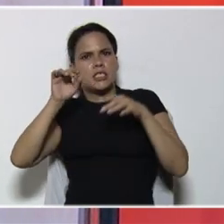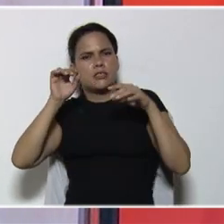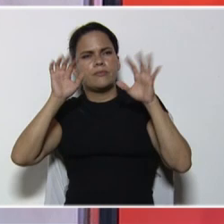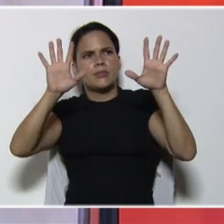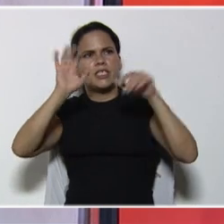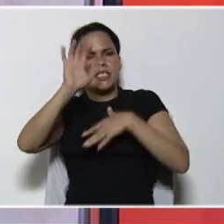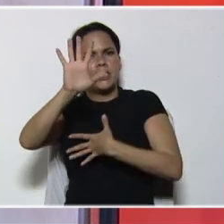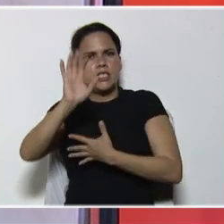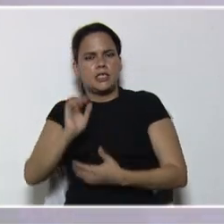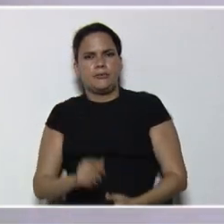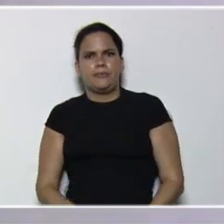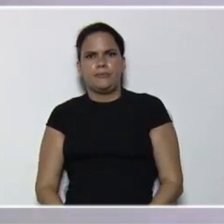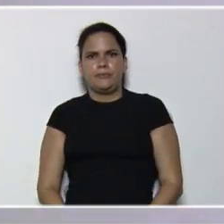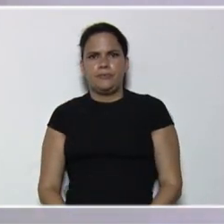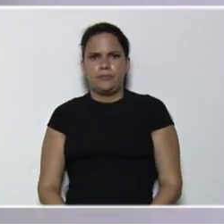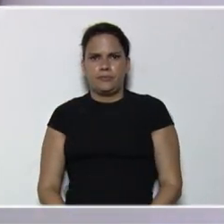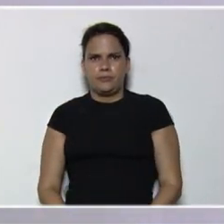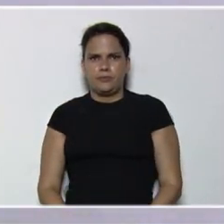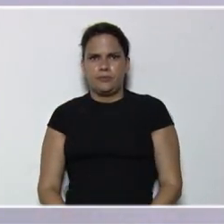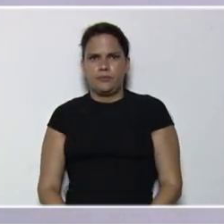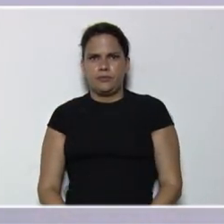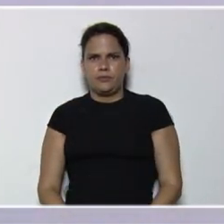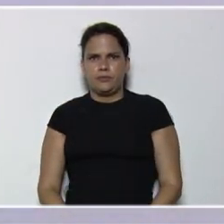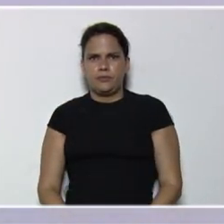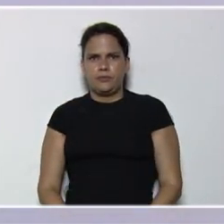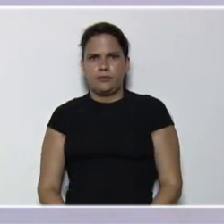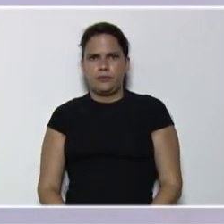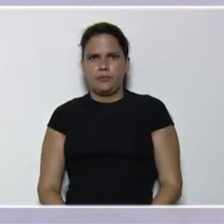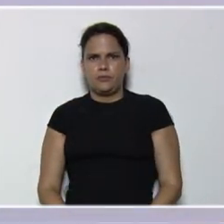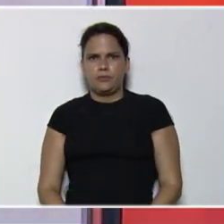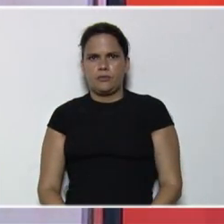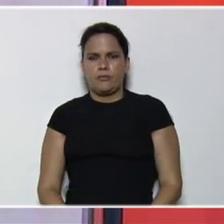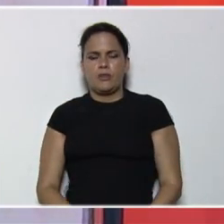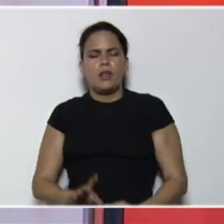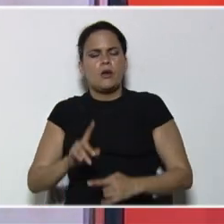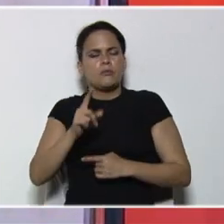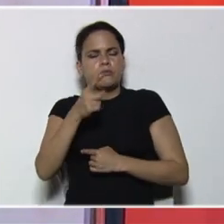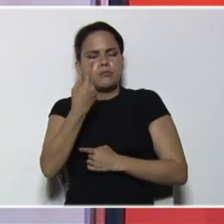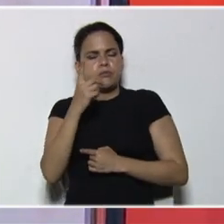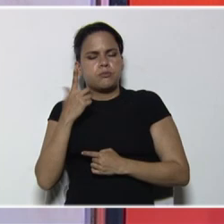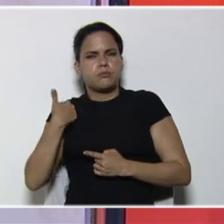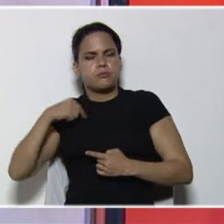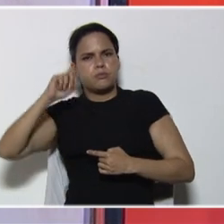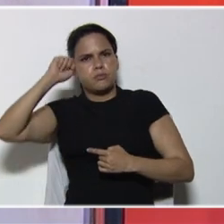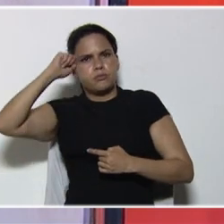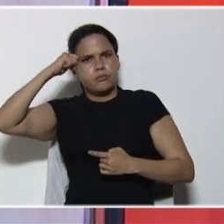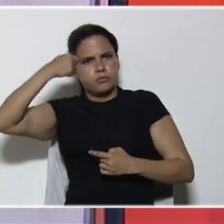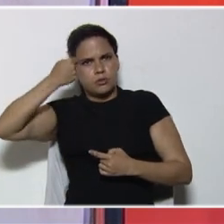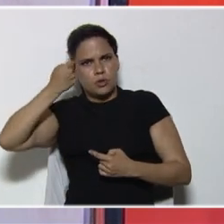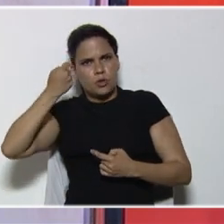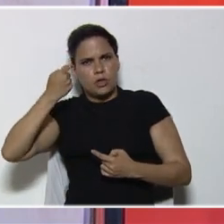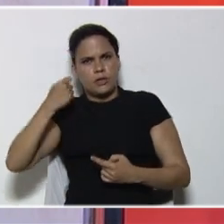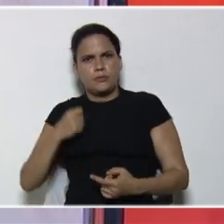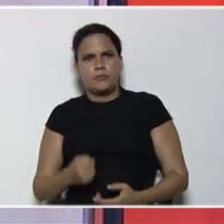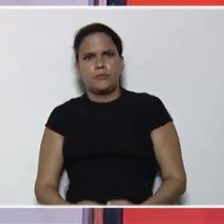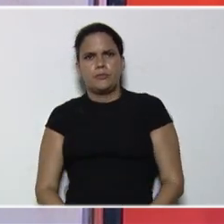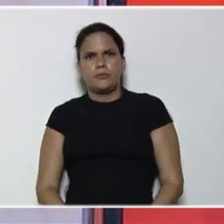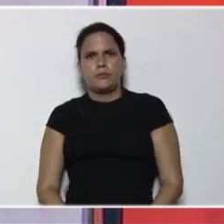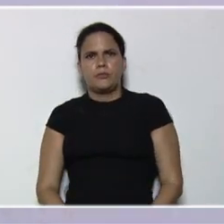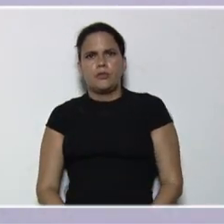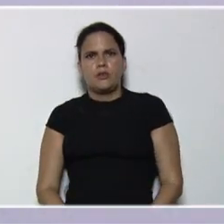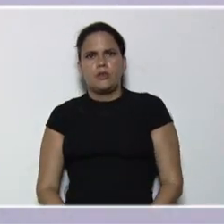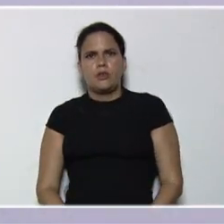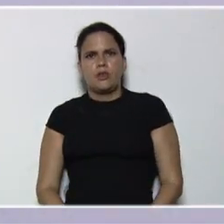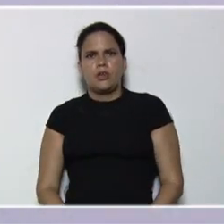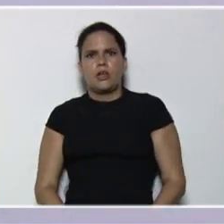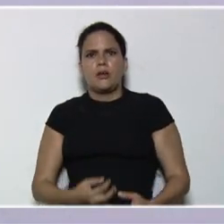5x más 15. Bien. Lo primero que debemos recordar en la transposición de términos, es que vamos a